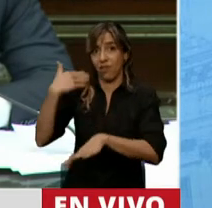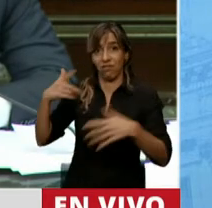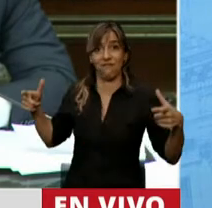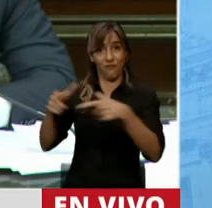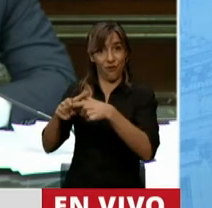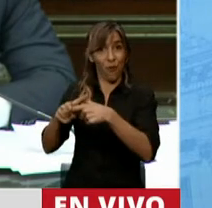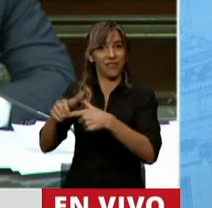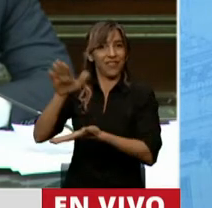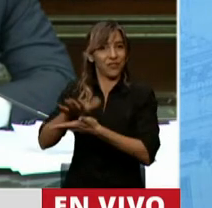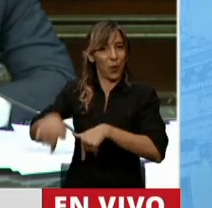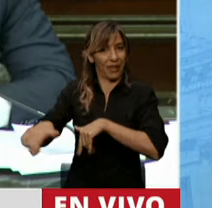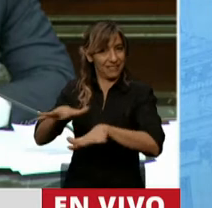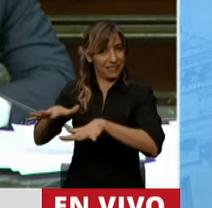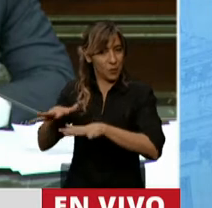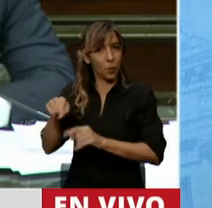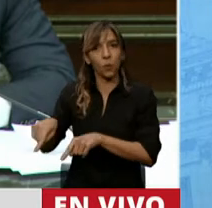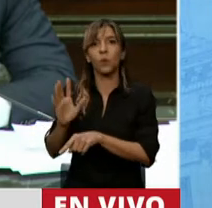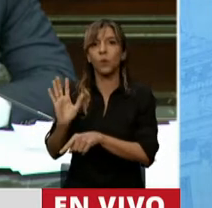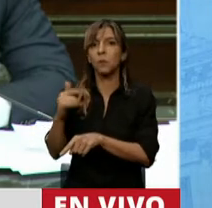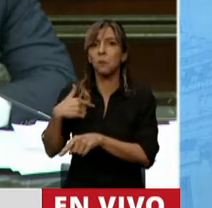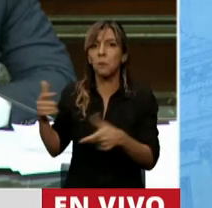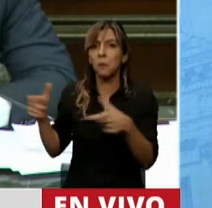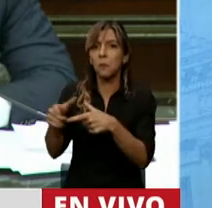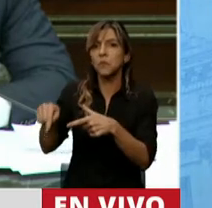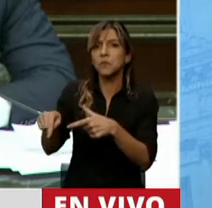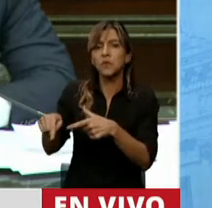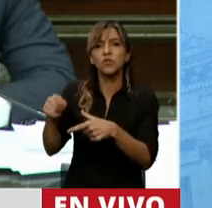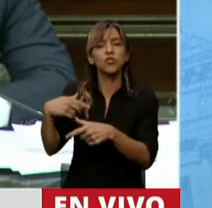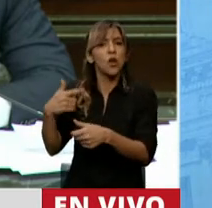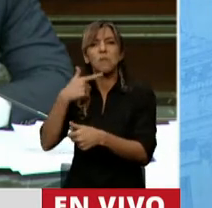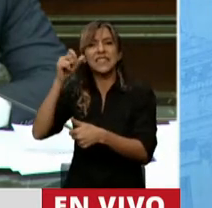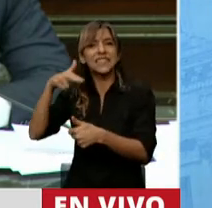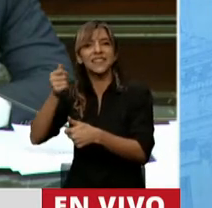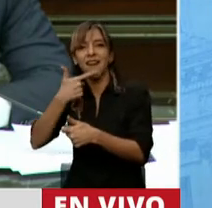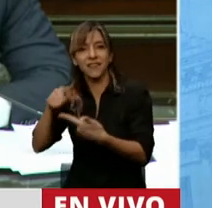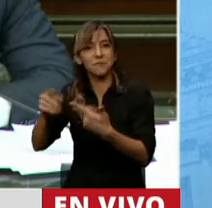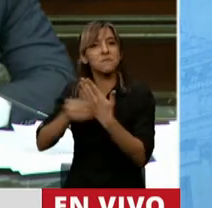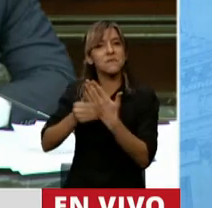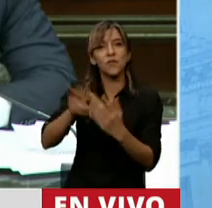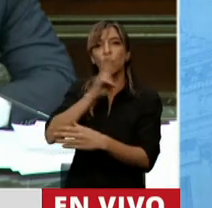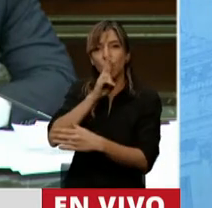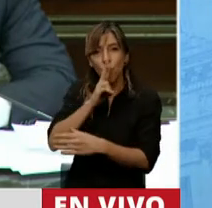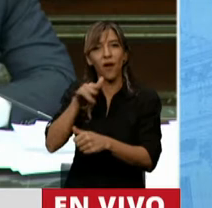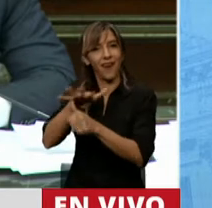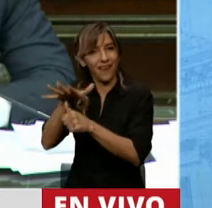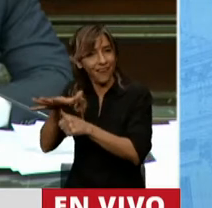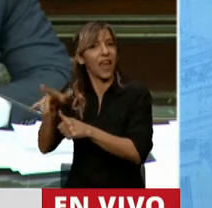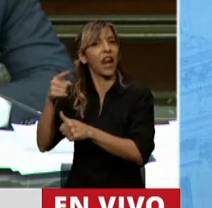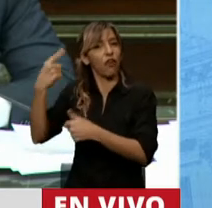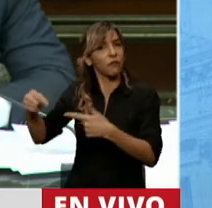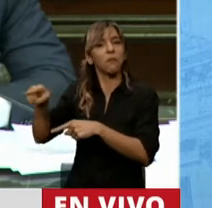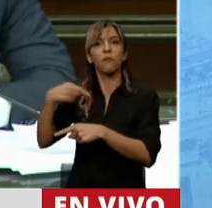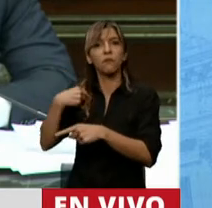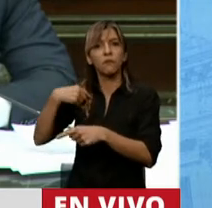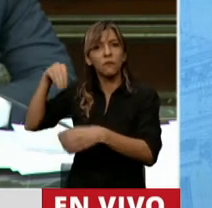no hay miembros y no hay presencia de la CNAF y del Ministerio de Mujeres, Género y Diversidad? ¿Quién